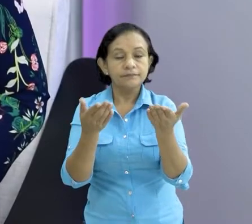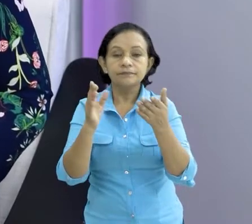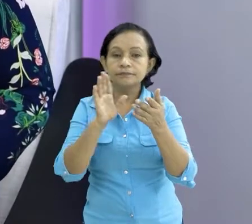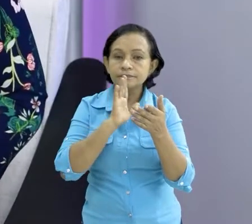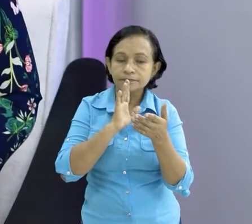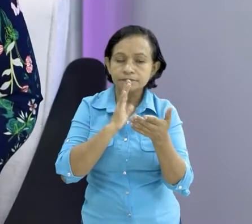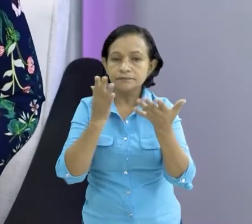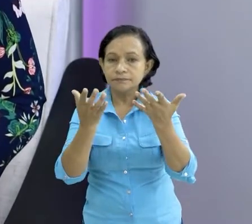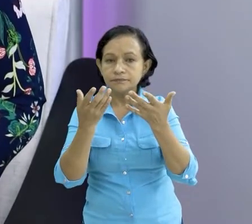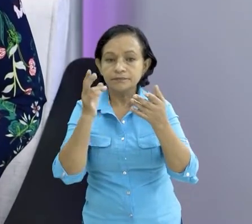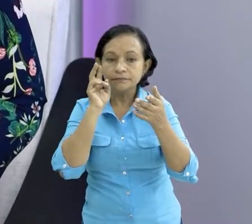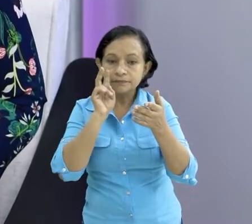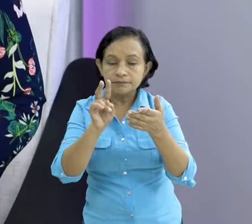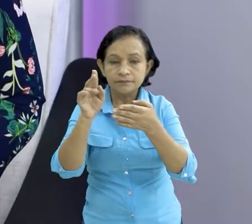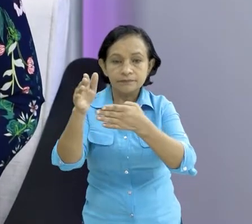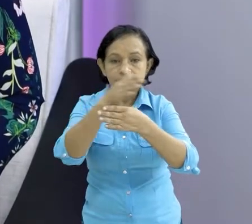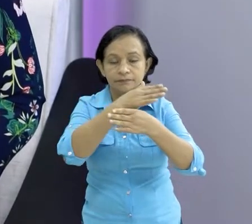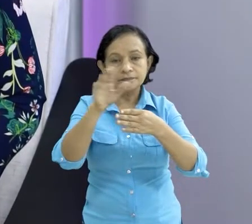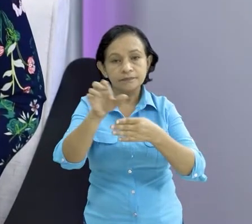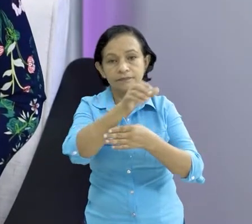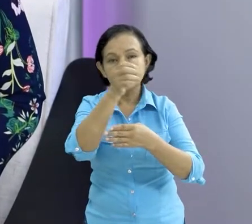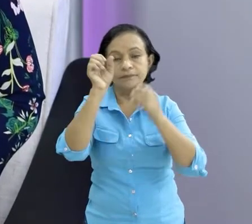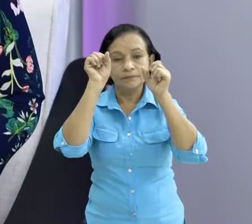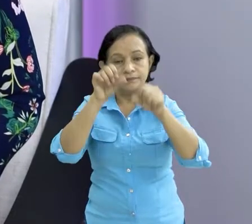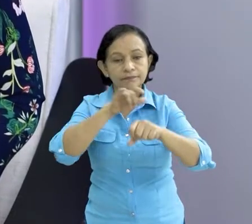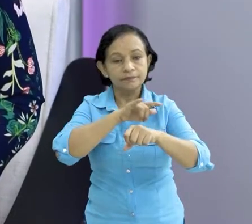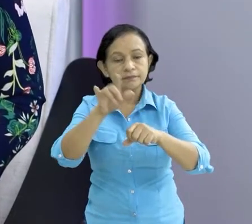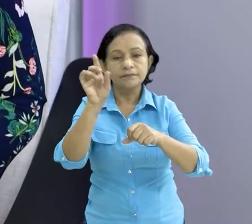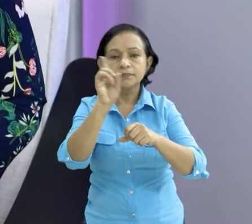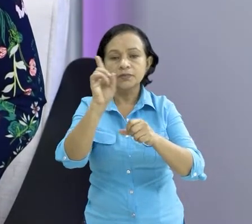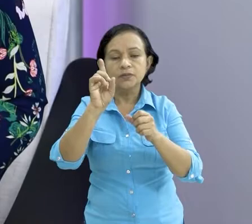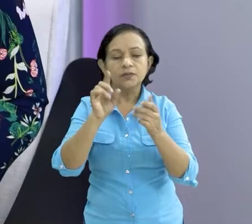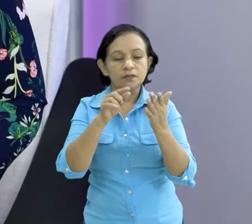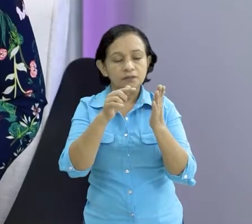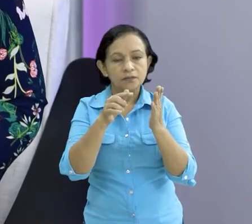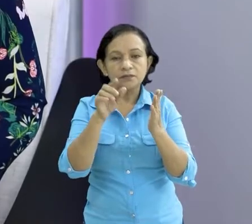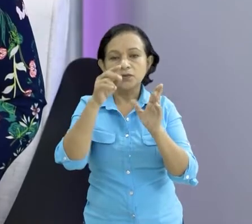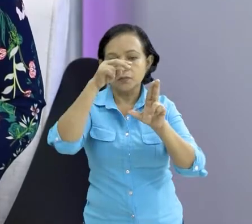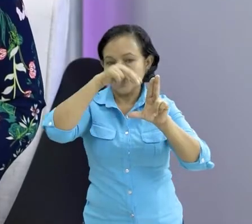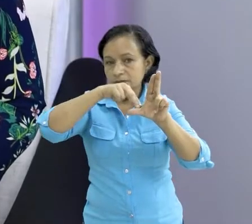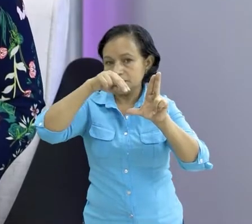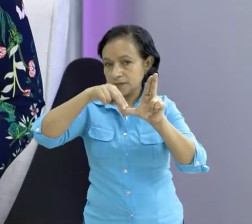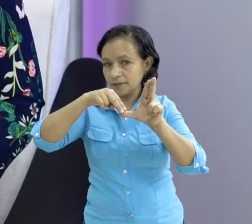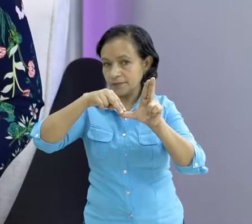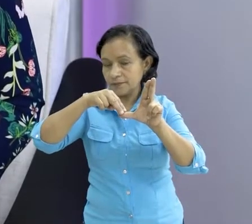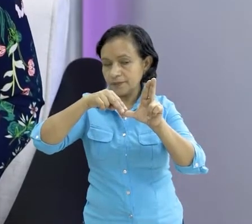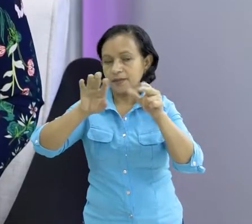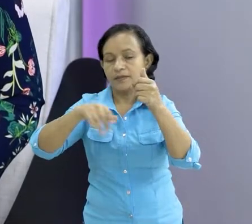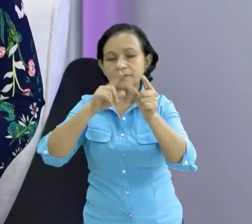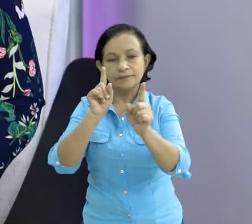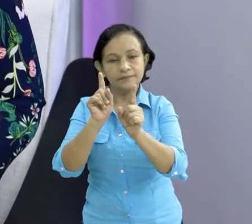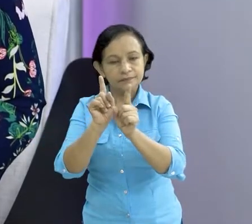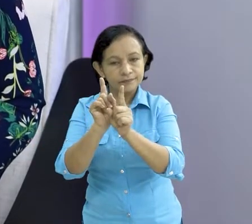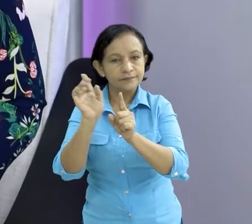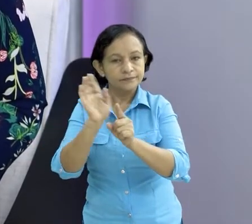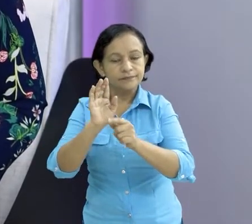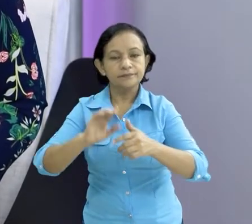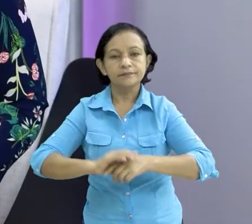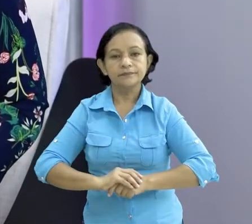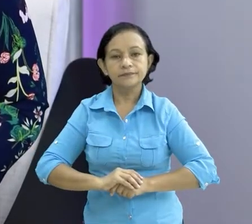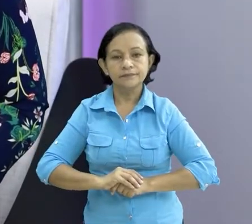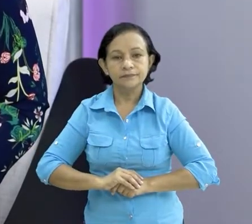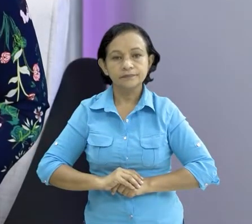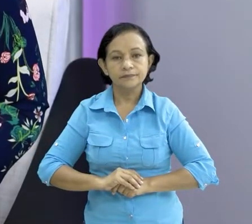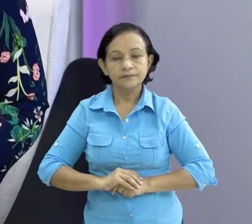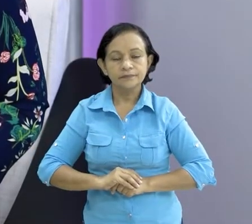comentar sugerir ver esta edición y otras puede buscarnos en las redes sociales como C de Sinapred será hasta la próxima edición